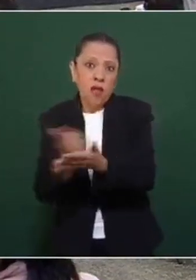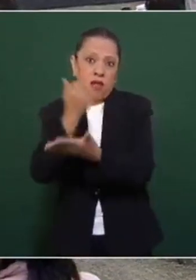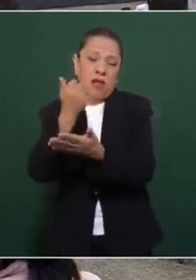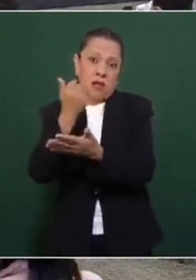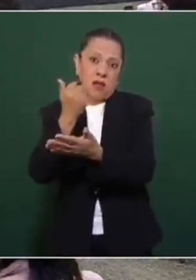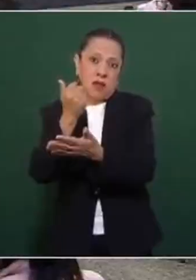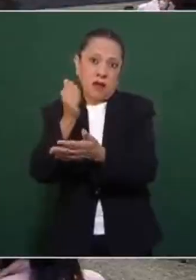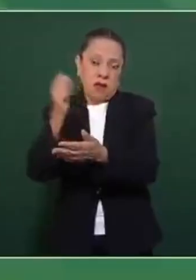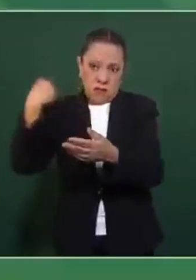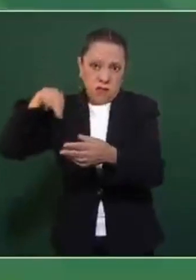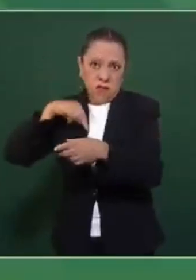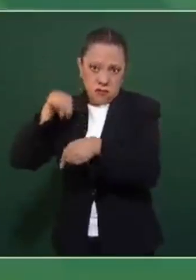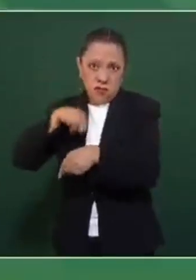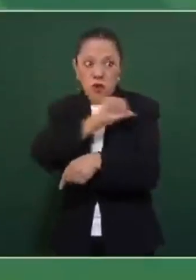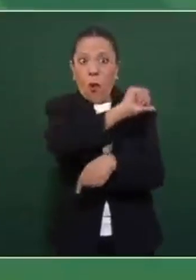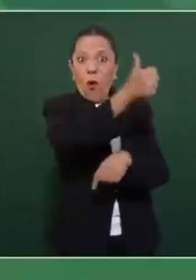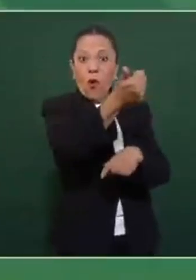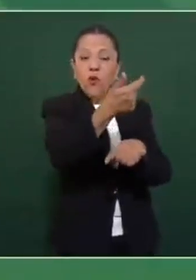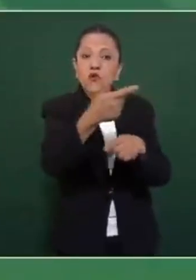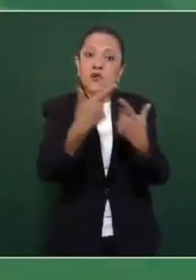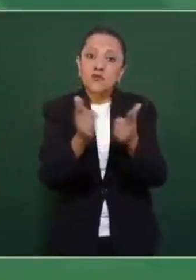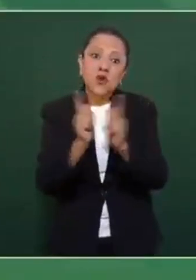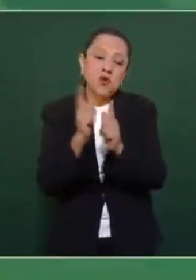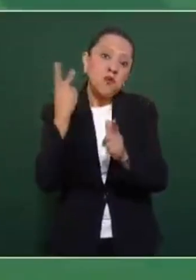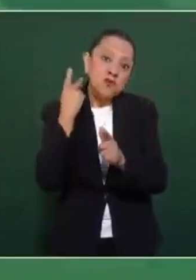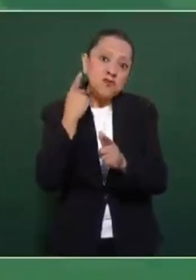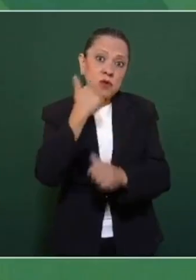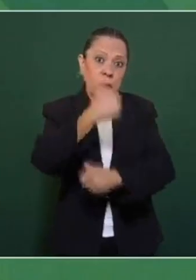con los que competimos